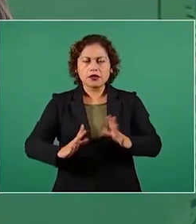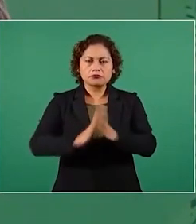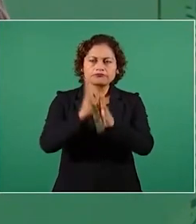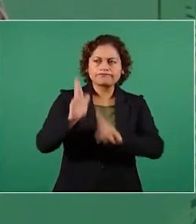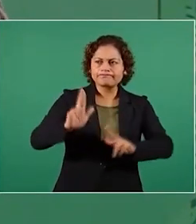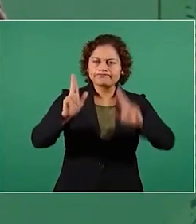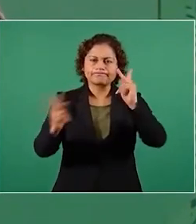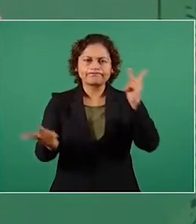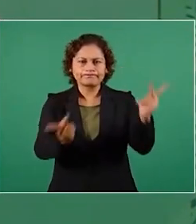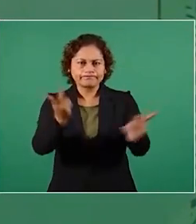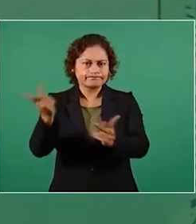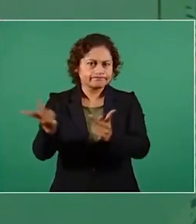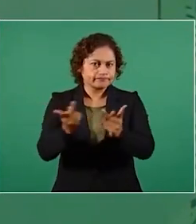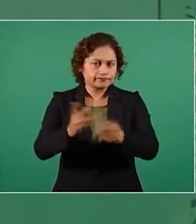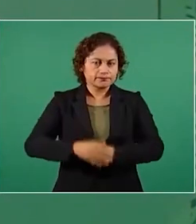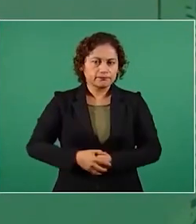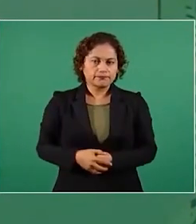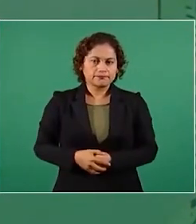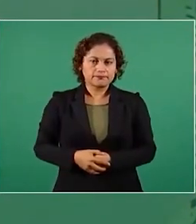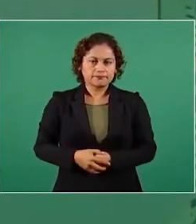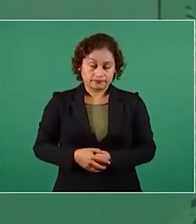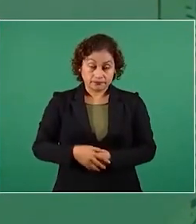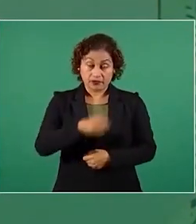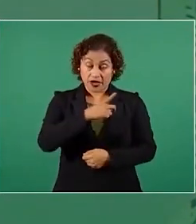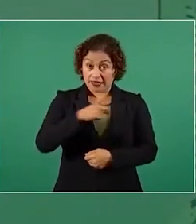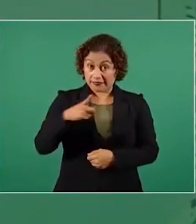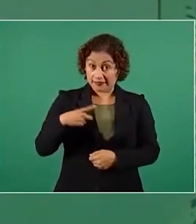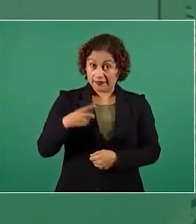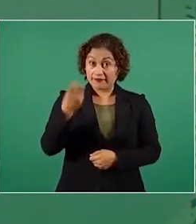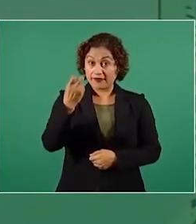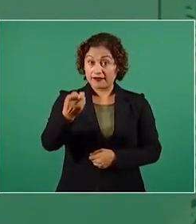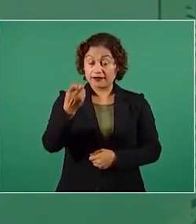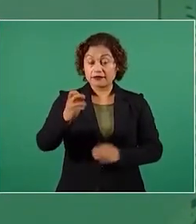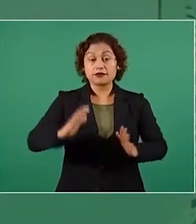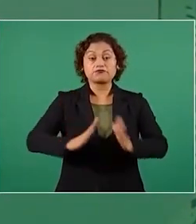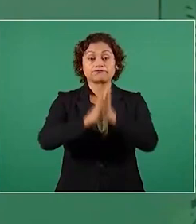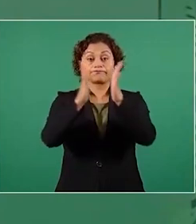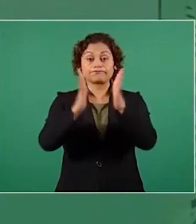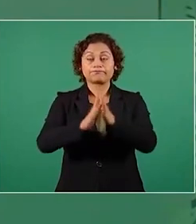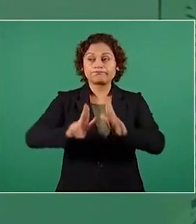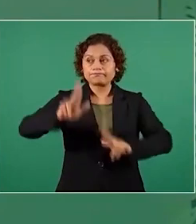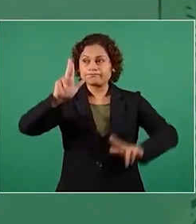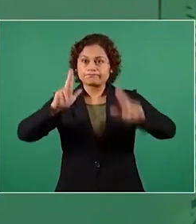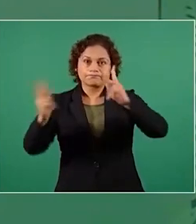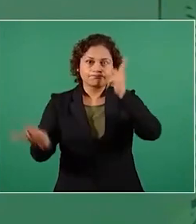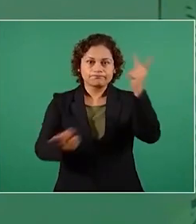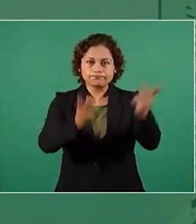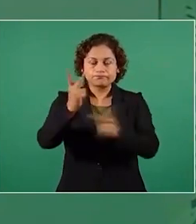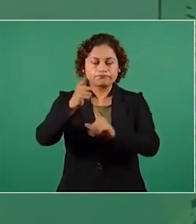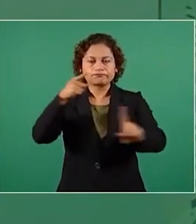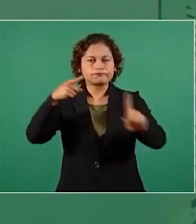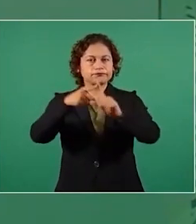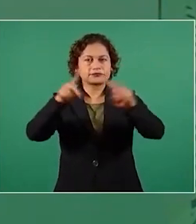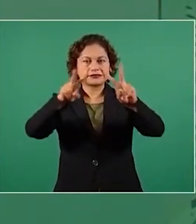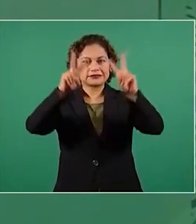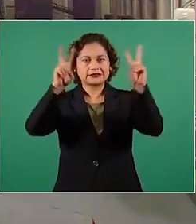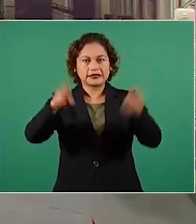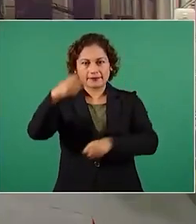debe de llevarse a cabo la consulta para la revocación del mandato